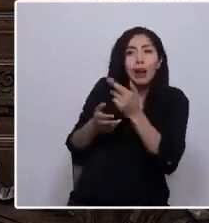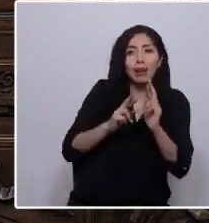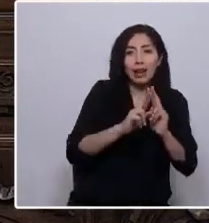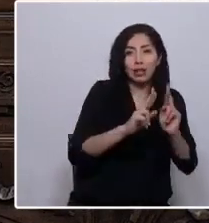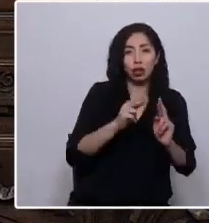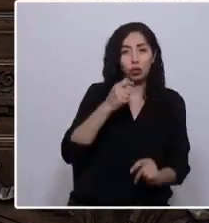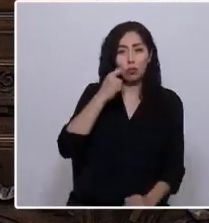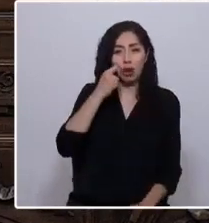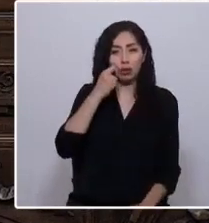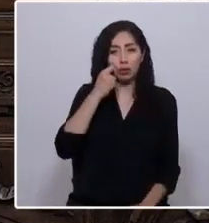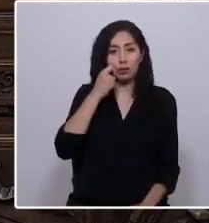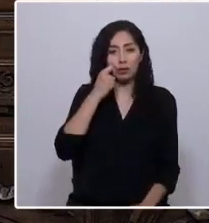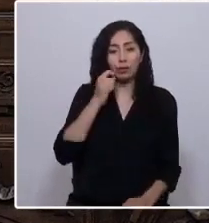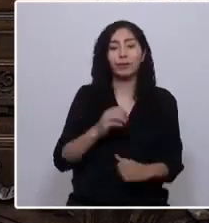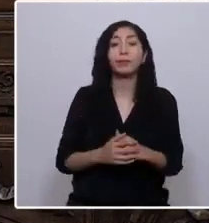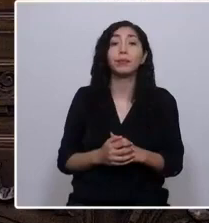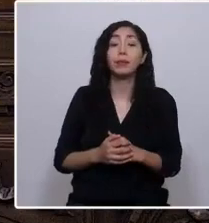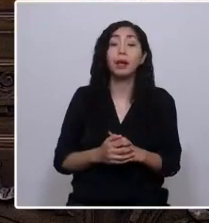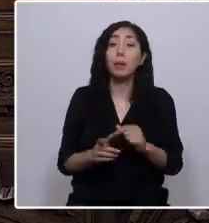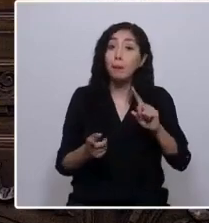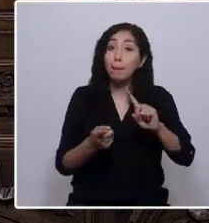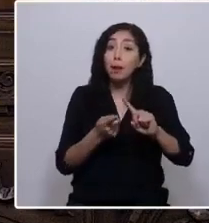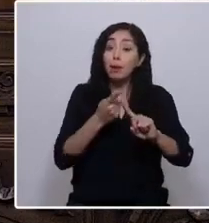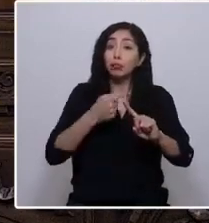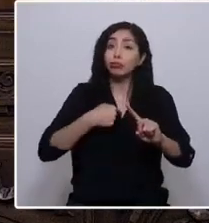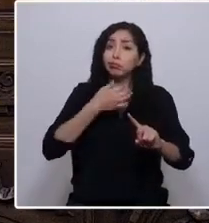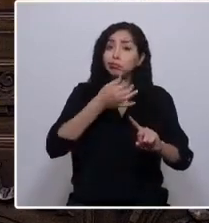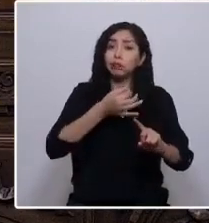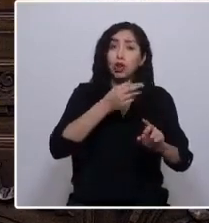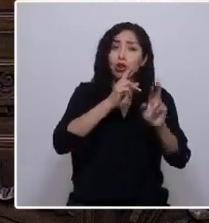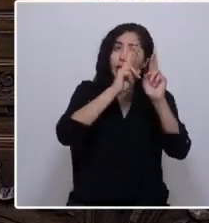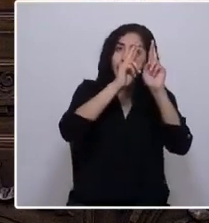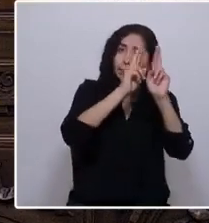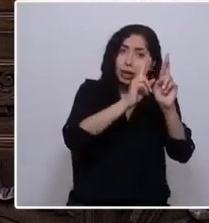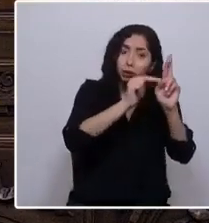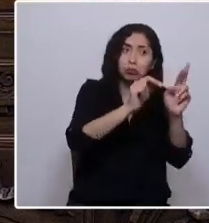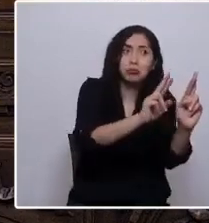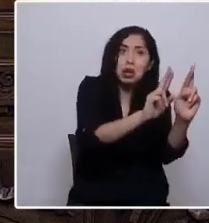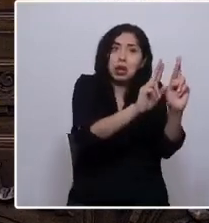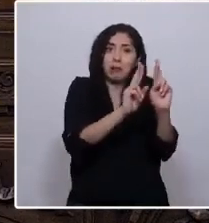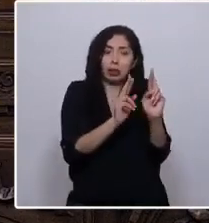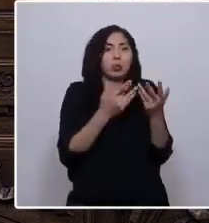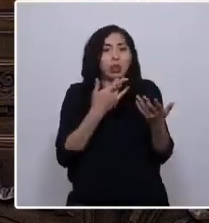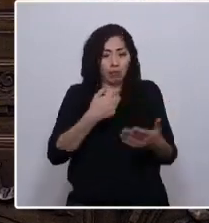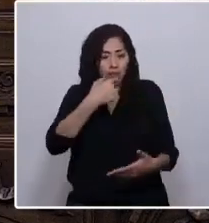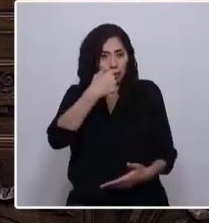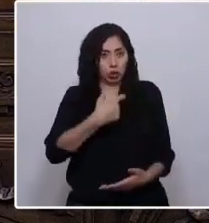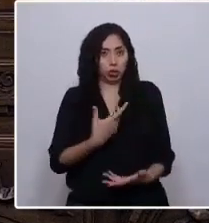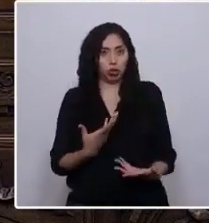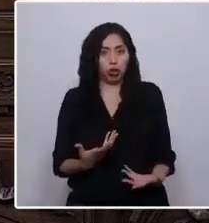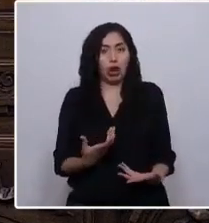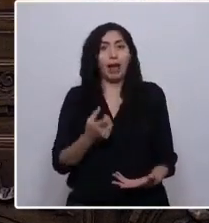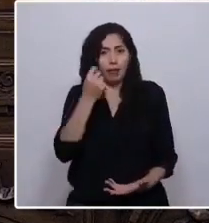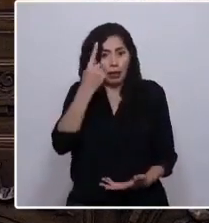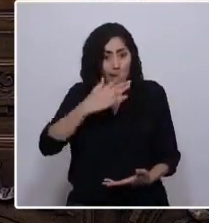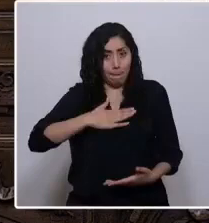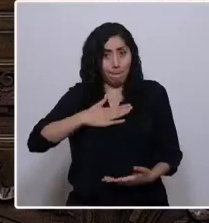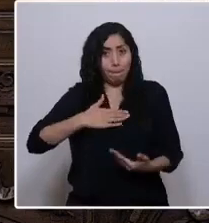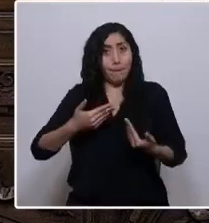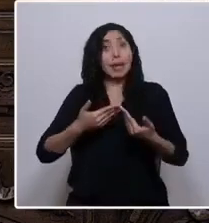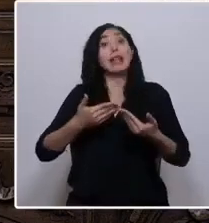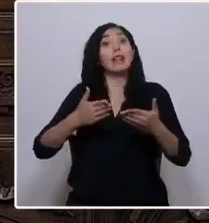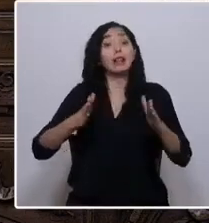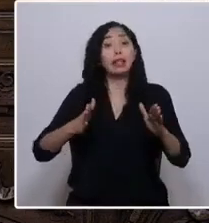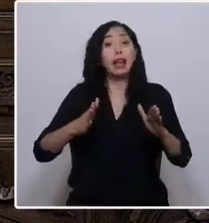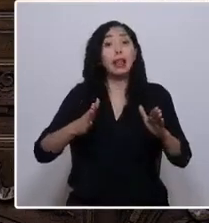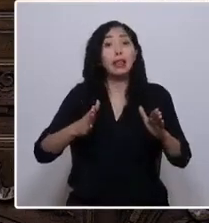En primer lugar, hablo del respeto recíproco como personas, entender que mi libertad termina donde